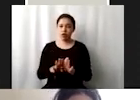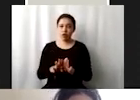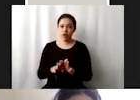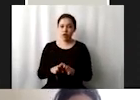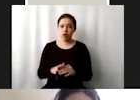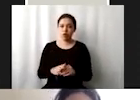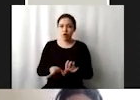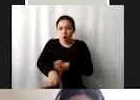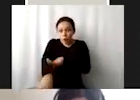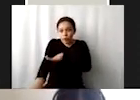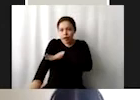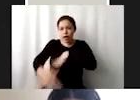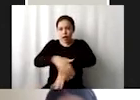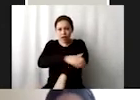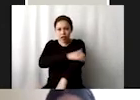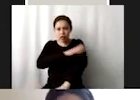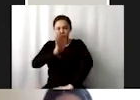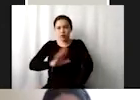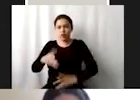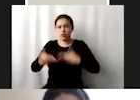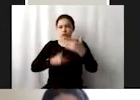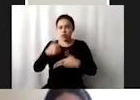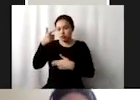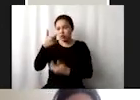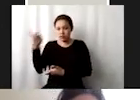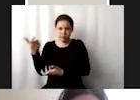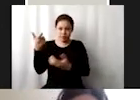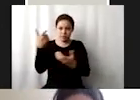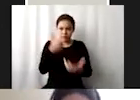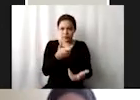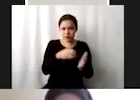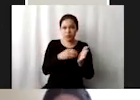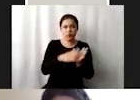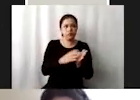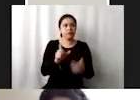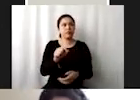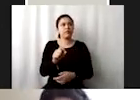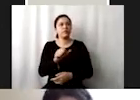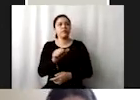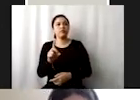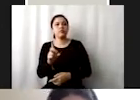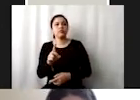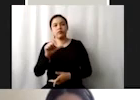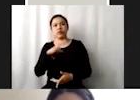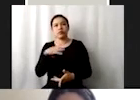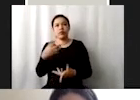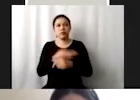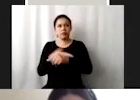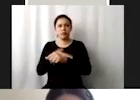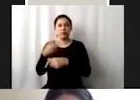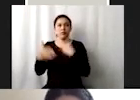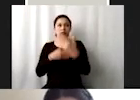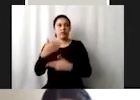que es el proceso de financiamiento a la agenda existe toda una resolución aparte que se llama el proceso de